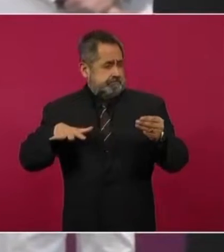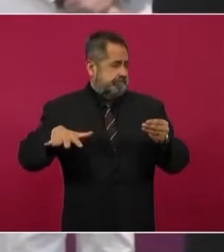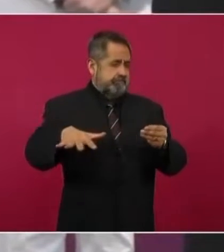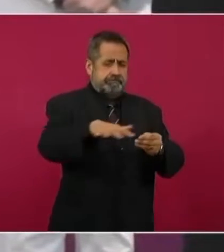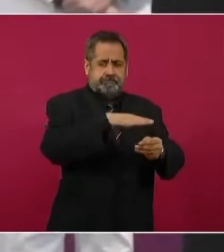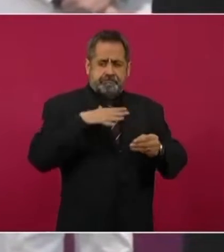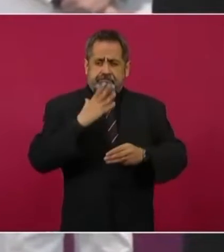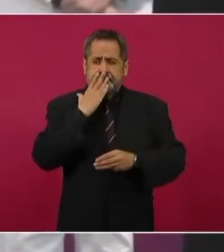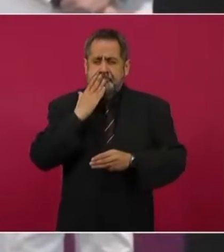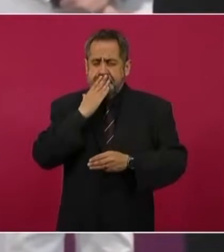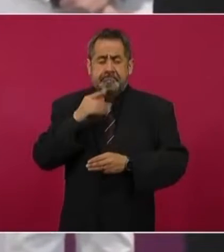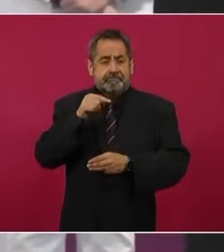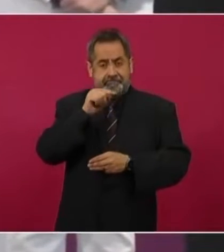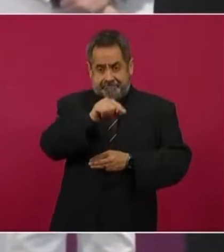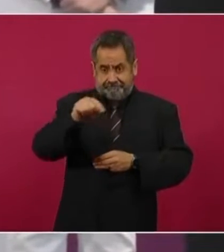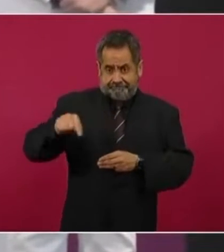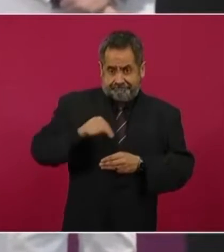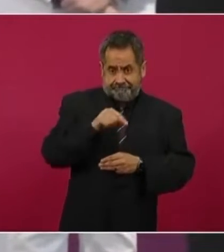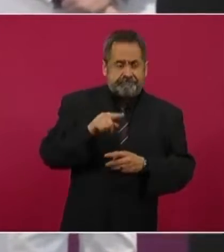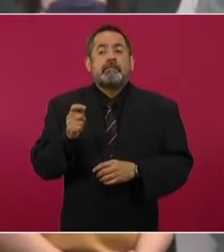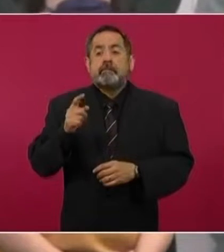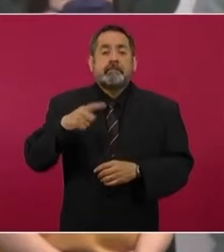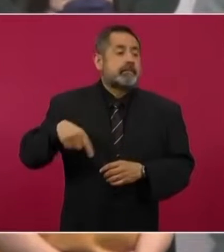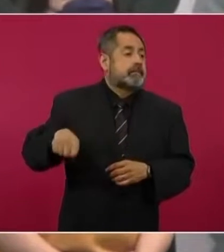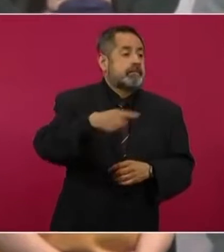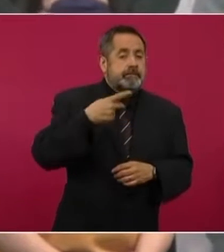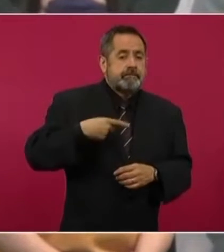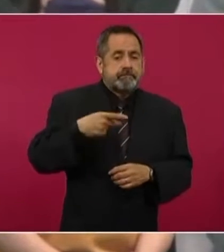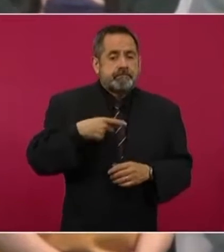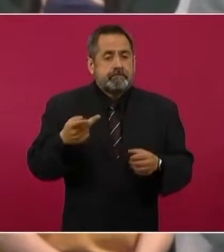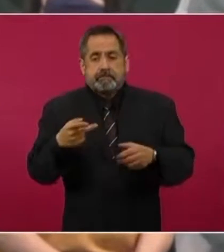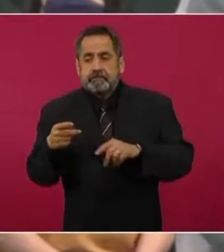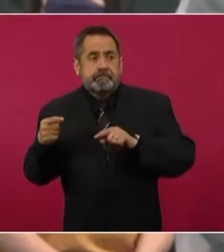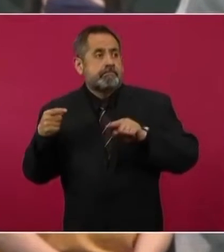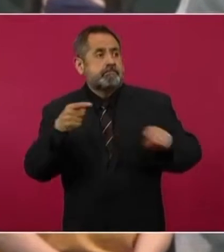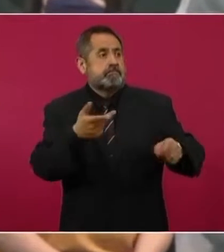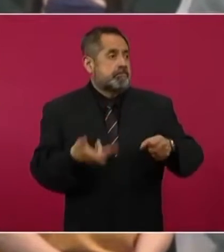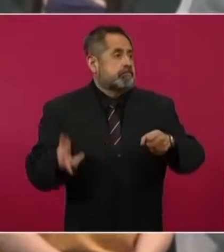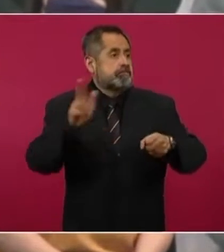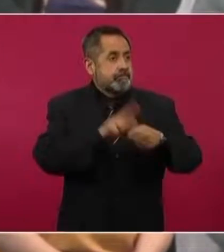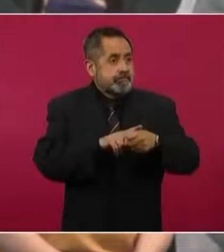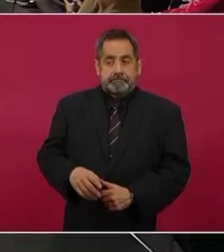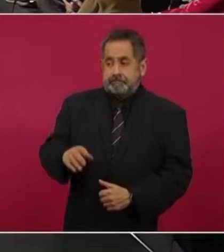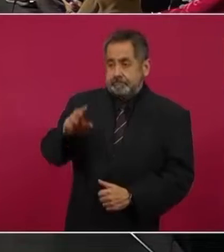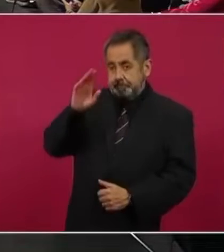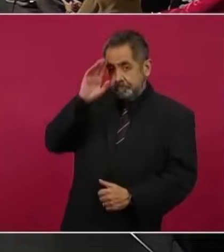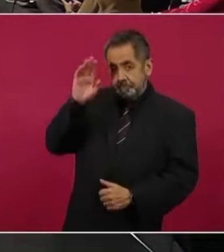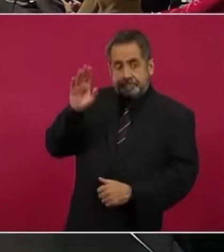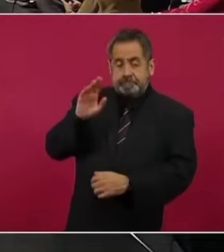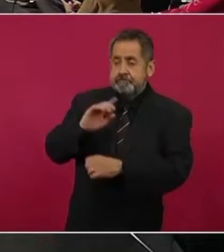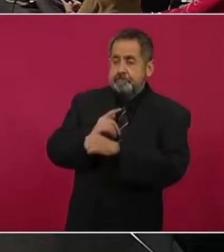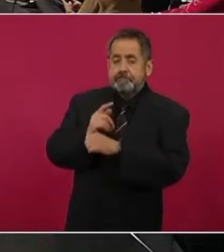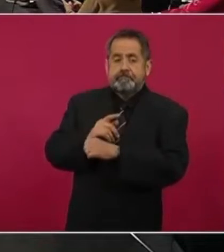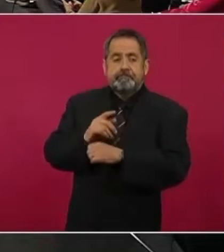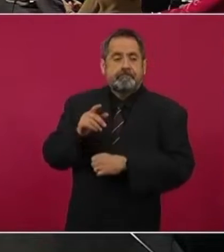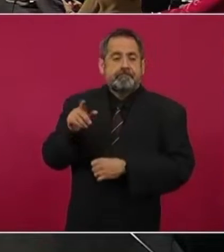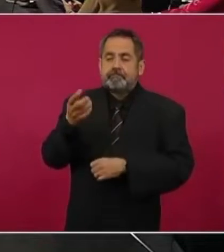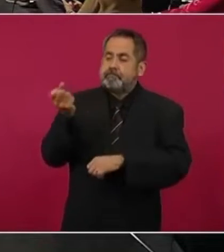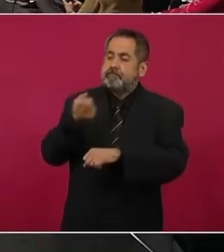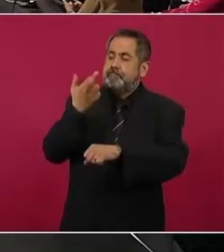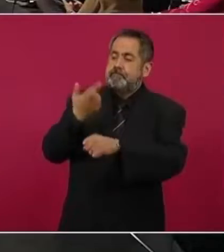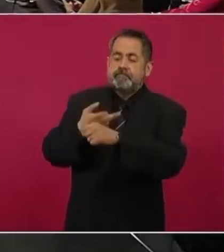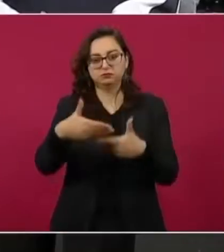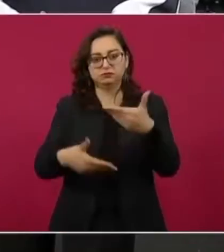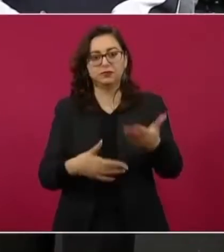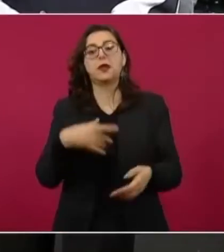respectivas zonas, enviaron buenos deseos al mandatario para su pronta recuperación y destacaron el trabajo del jefe de la política